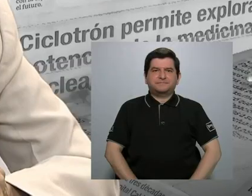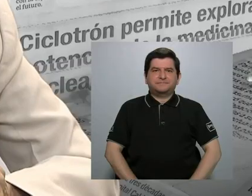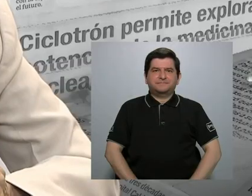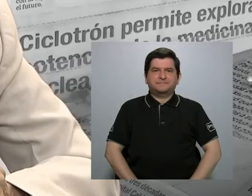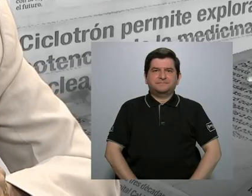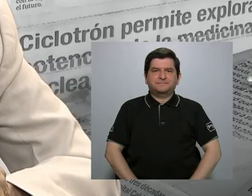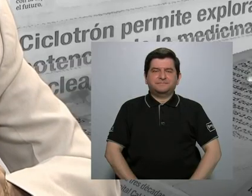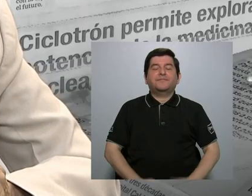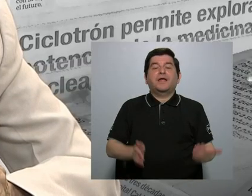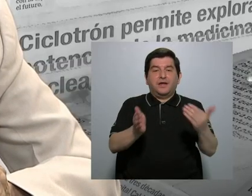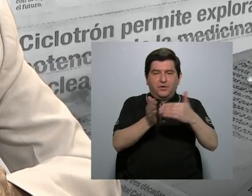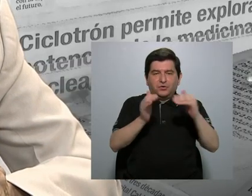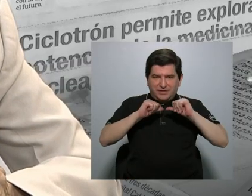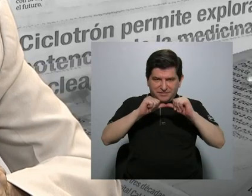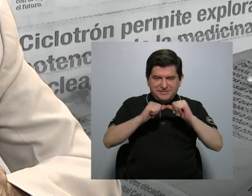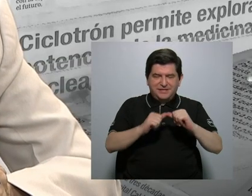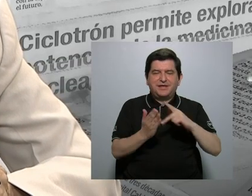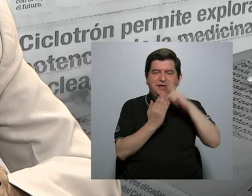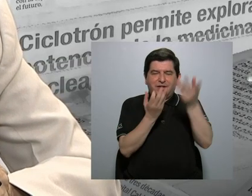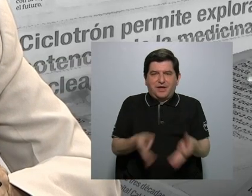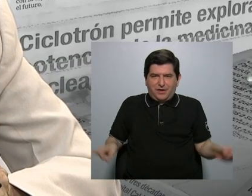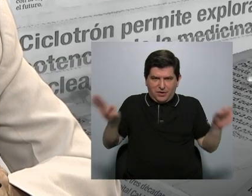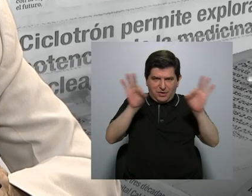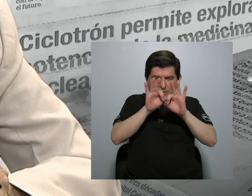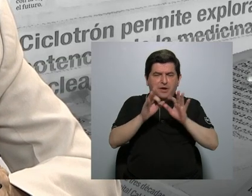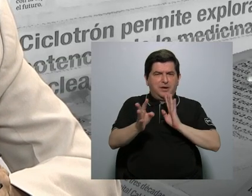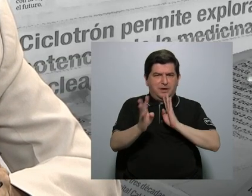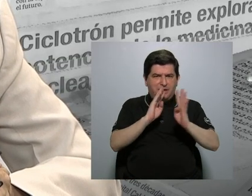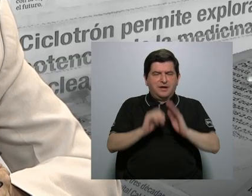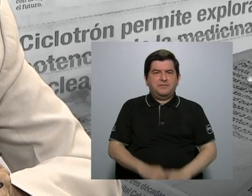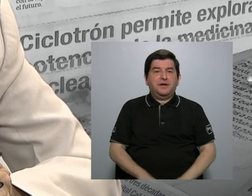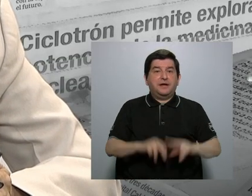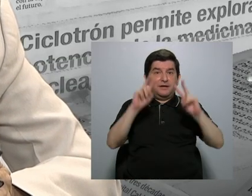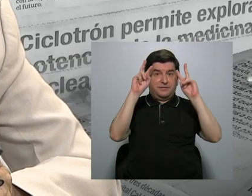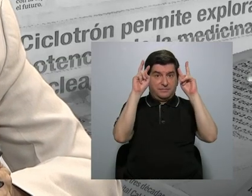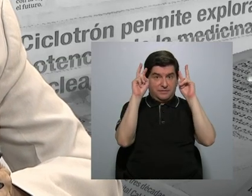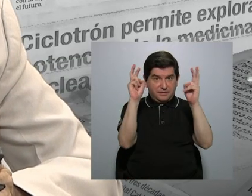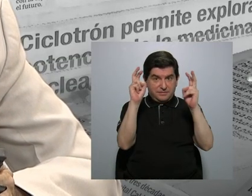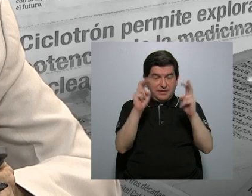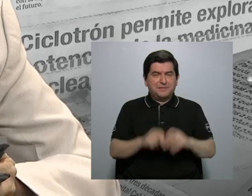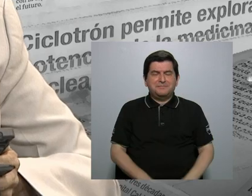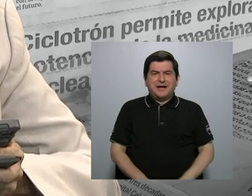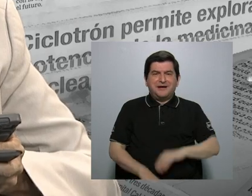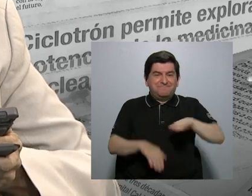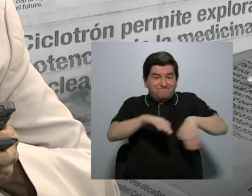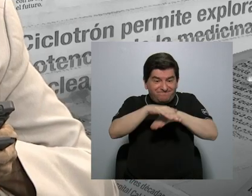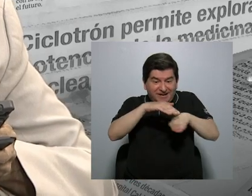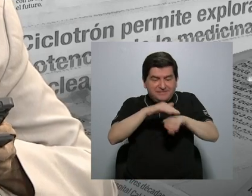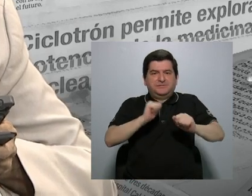Estamos de regreso con lo que importa y hablando de este tema esencial.